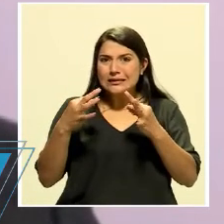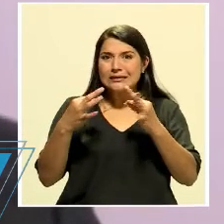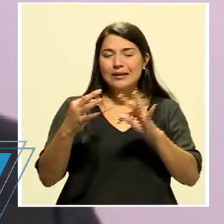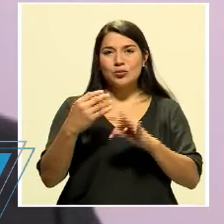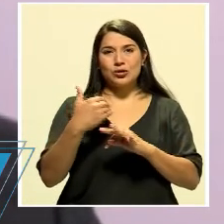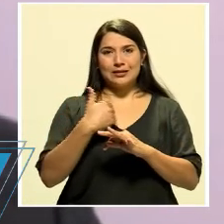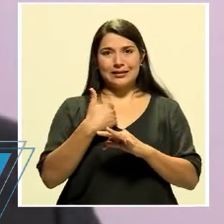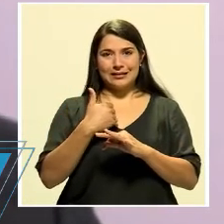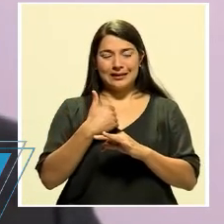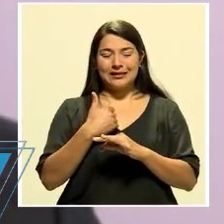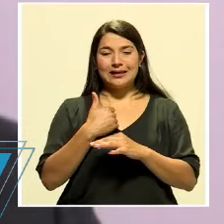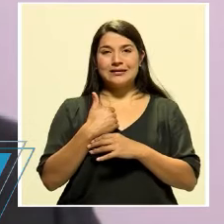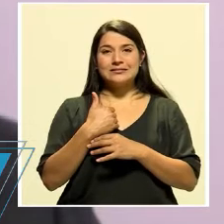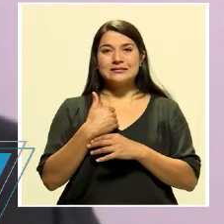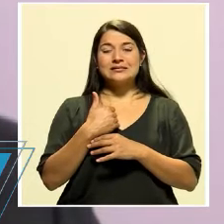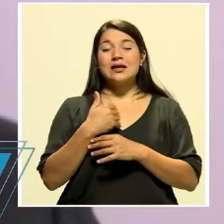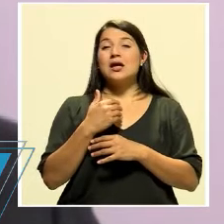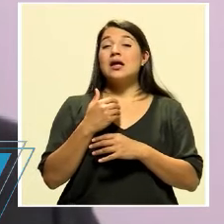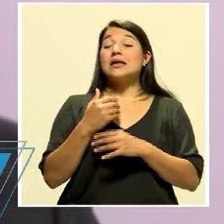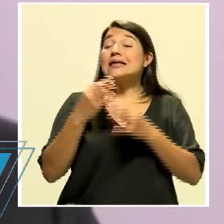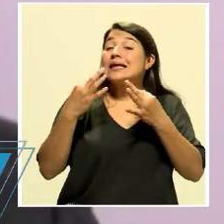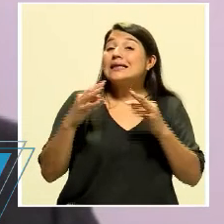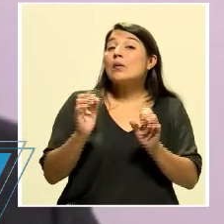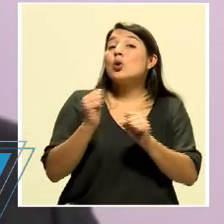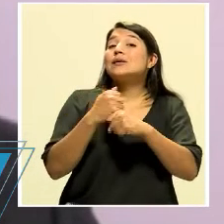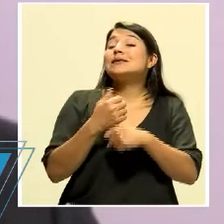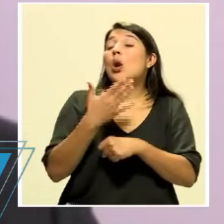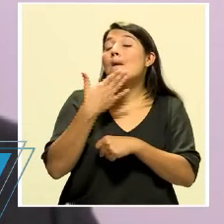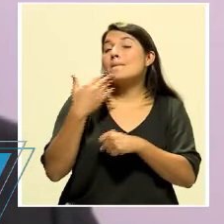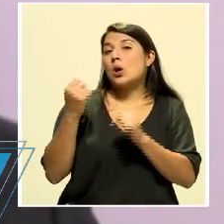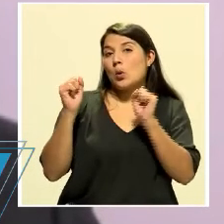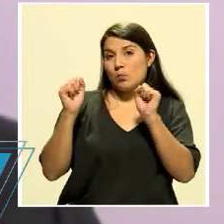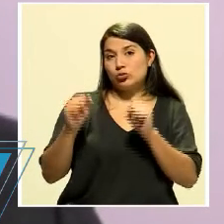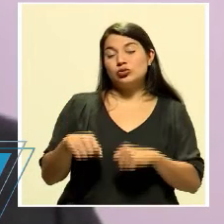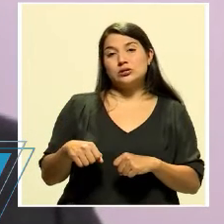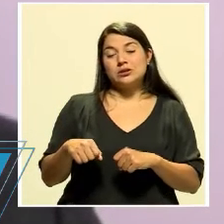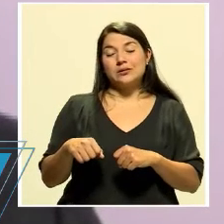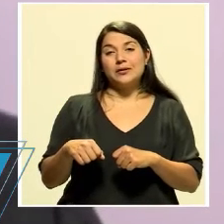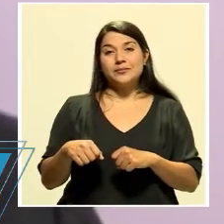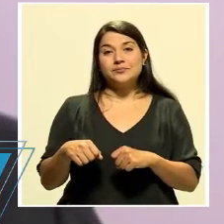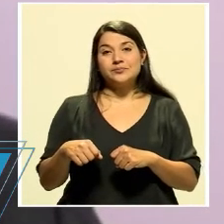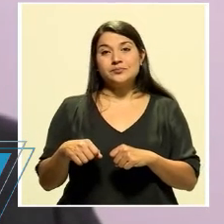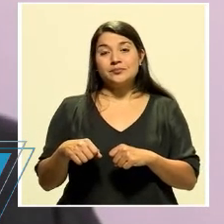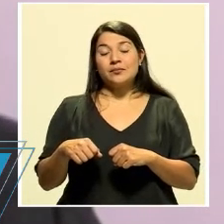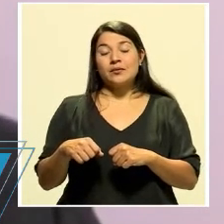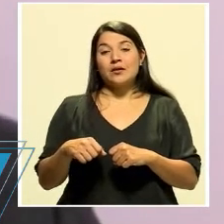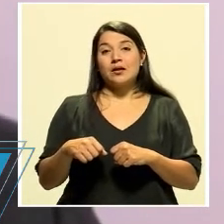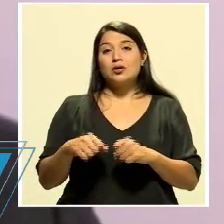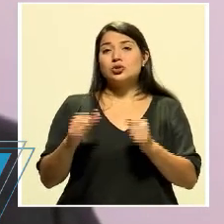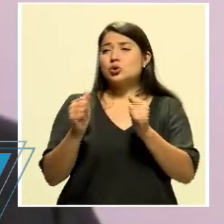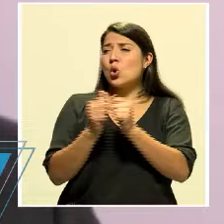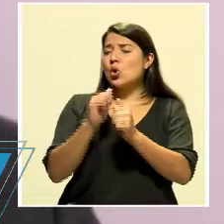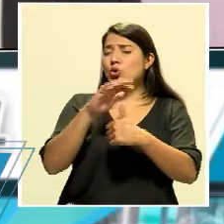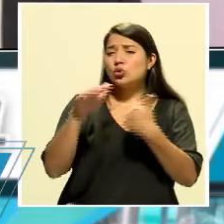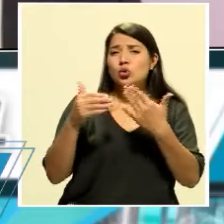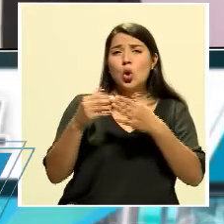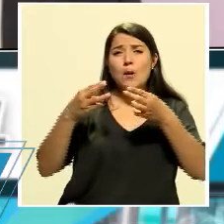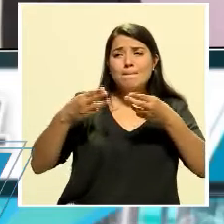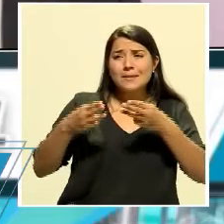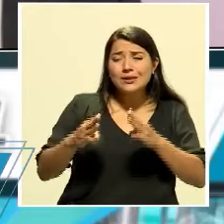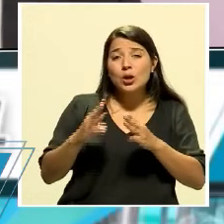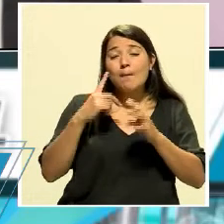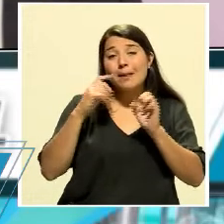de hacer, como indicaba, lo más, lo mejor posible que tenemos en el país, ¿verdad?, con todos los mecanismos de